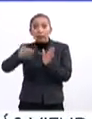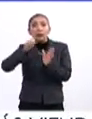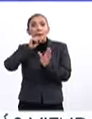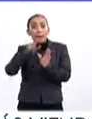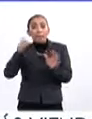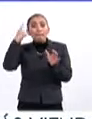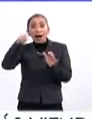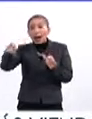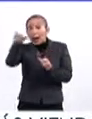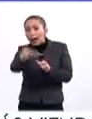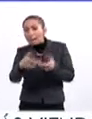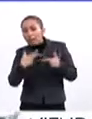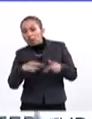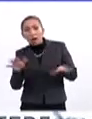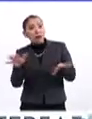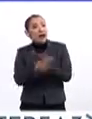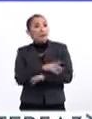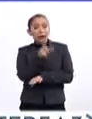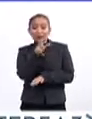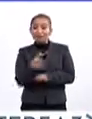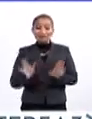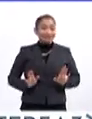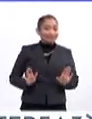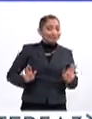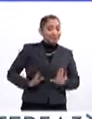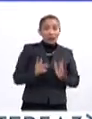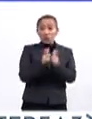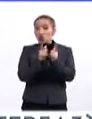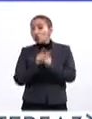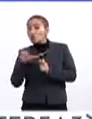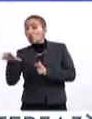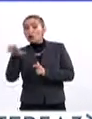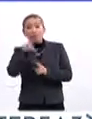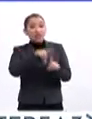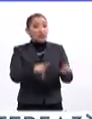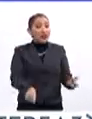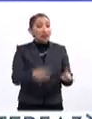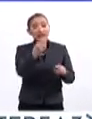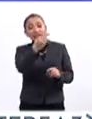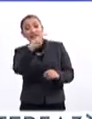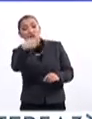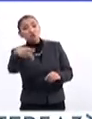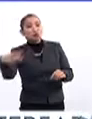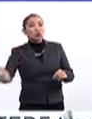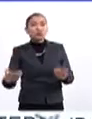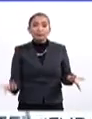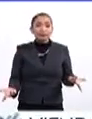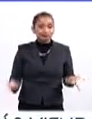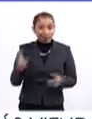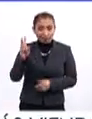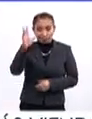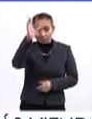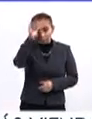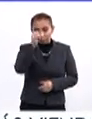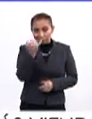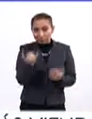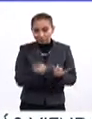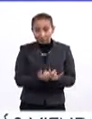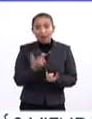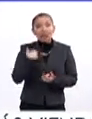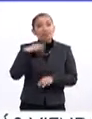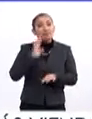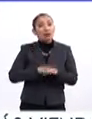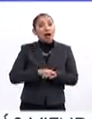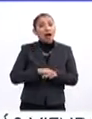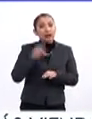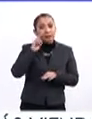sino también de las personas, de los diferentes grupos sociales, de las diferentes necesidades, etc. Totalmente de acuerdo contigo, Ana Cristina, y